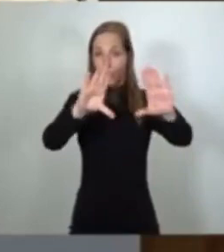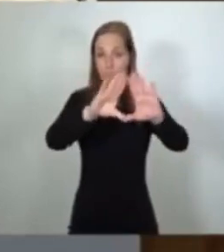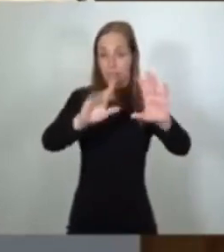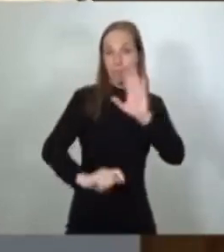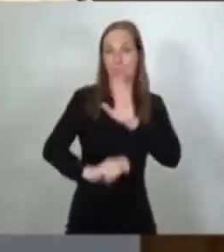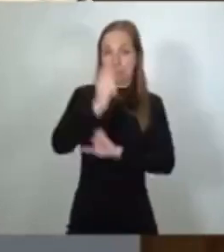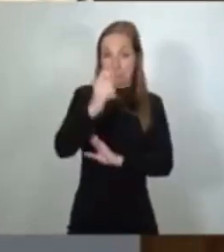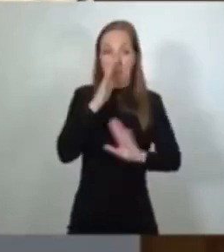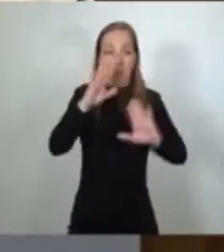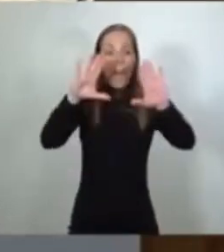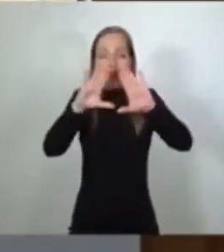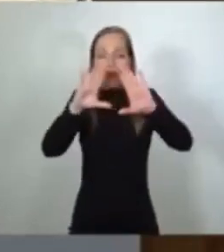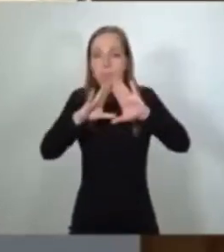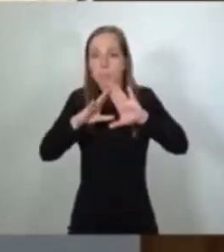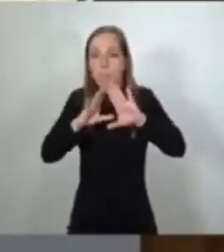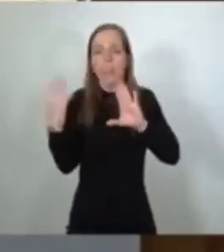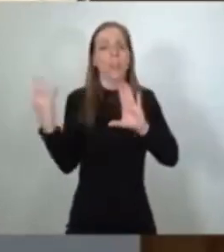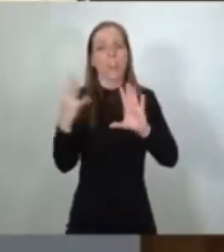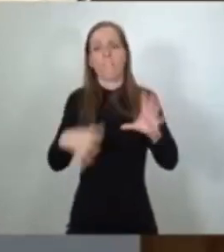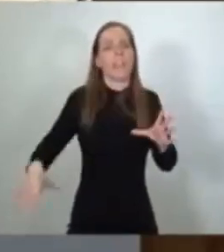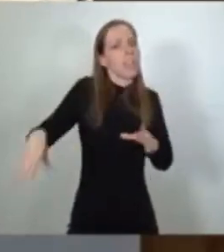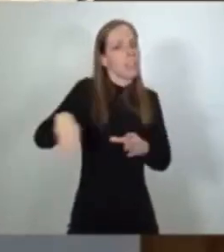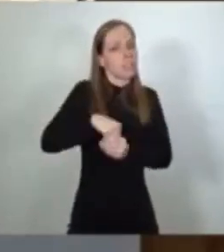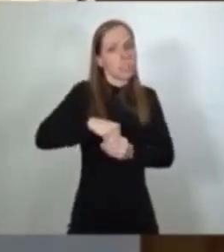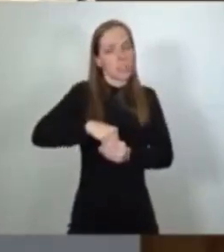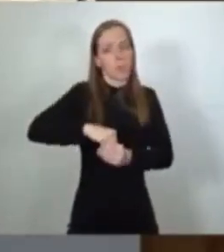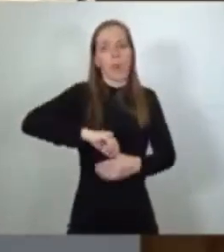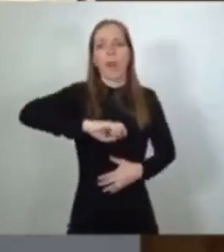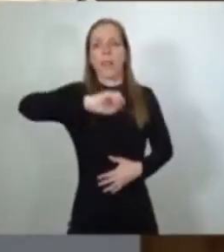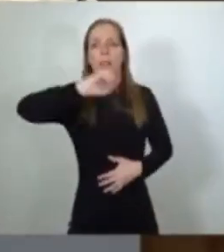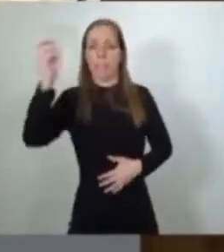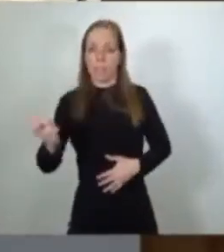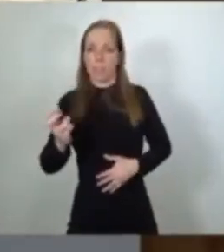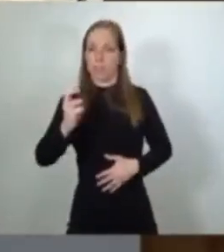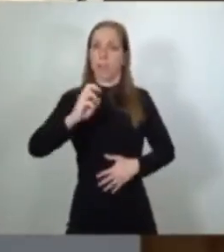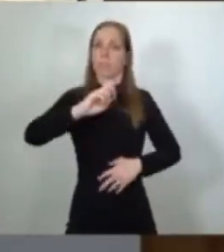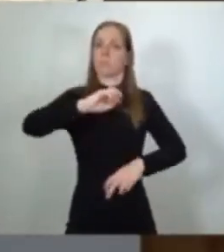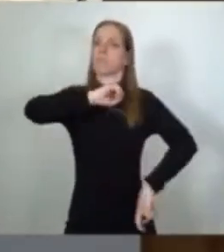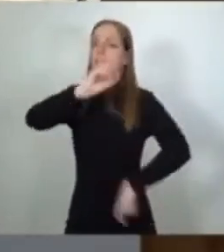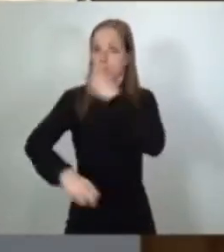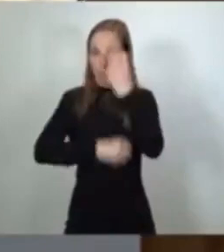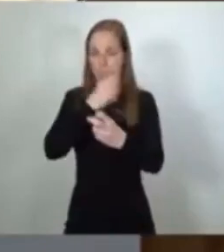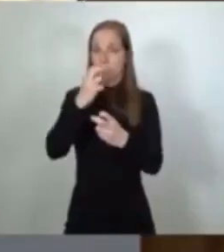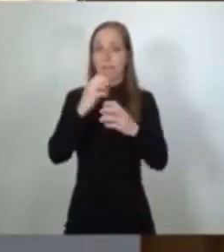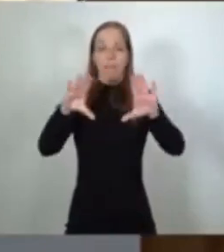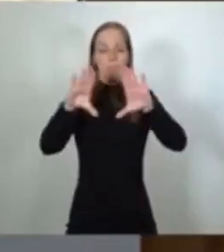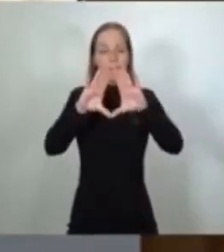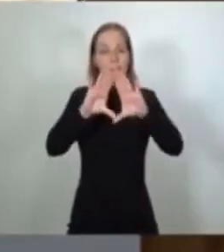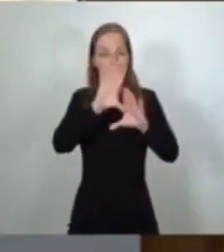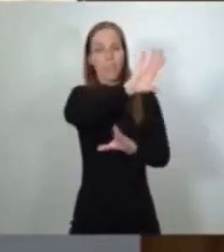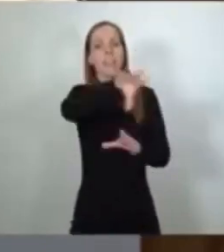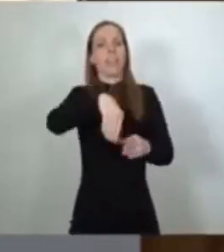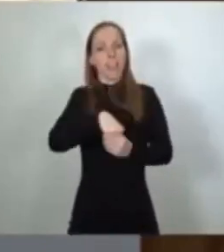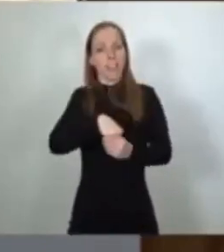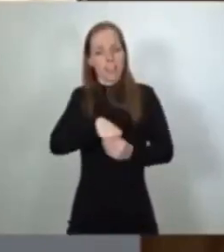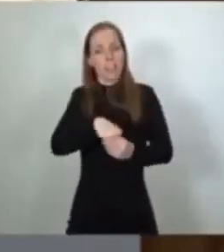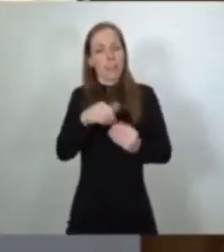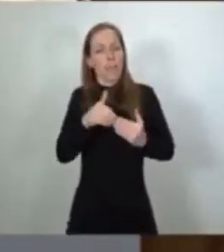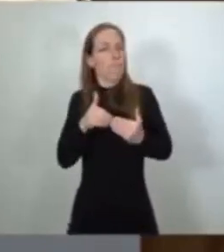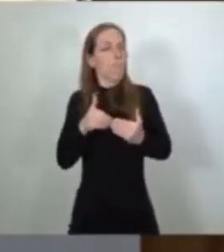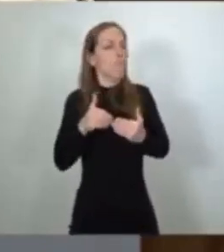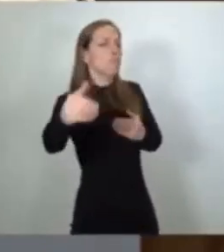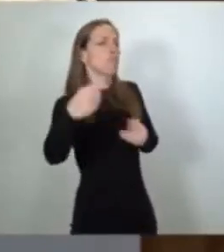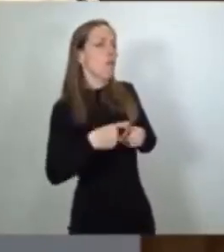feminismo que ha de ser inclusivo, diverso y transformador, que se alimenta de la materia misma del futuro